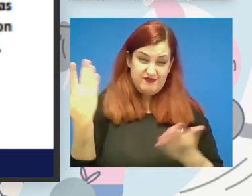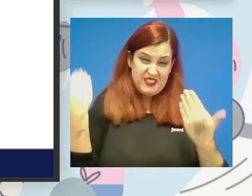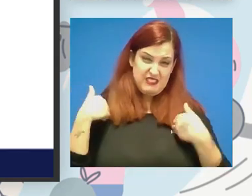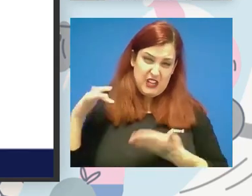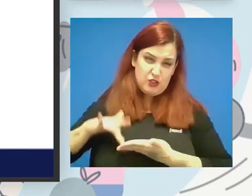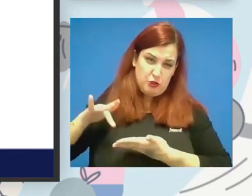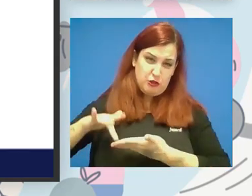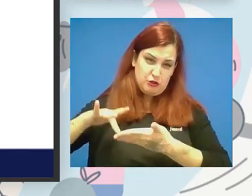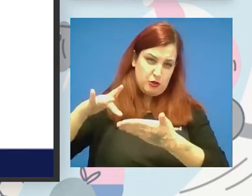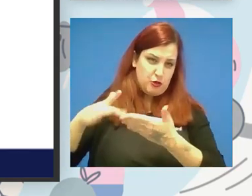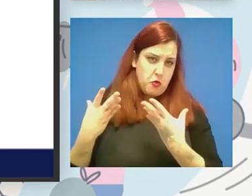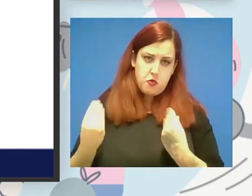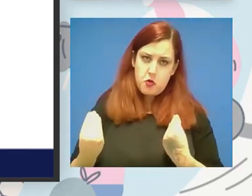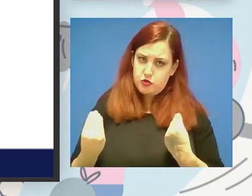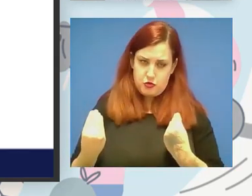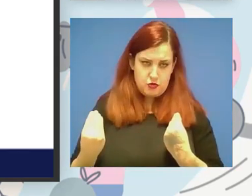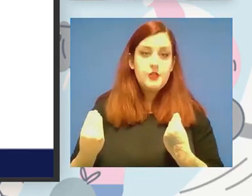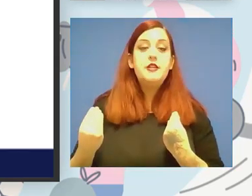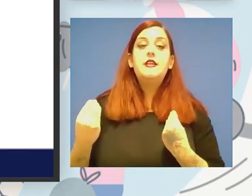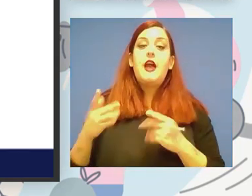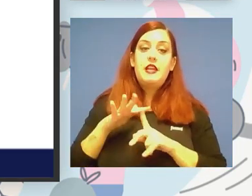demasiadas veces en el ámbito nacional e internacional